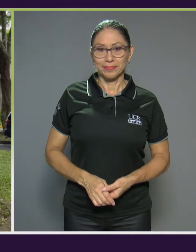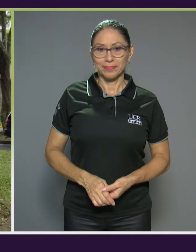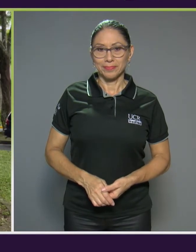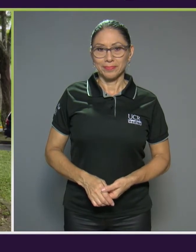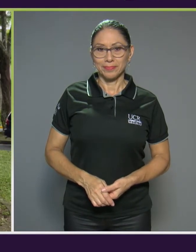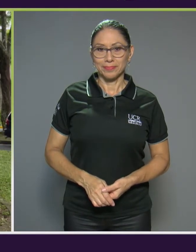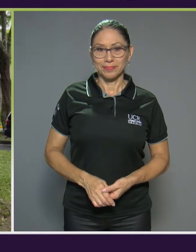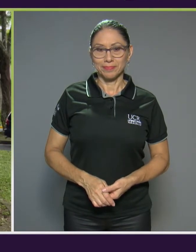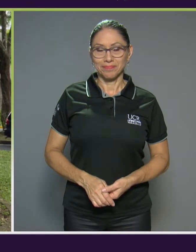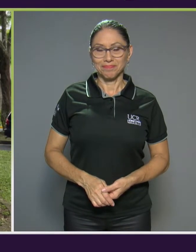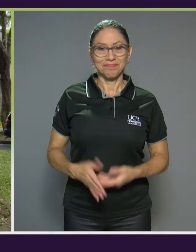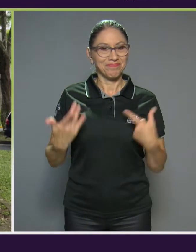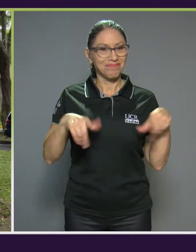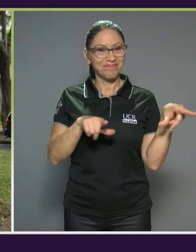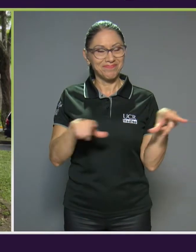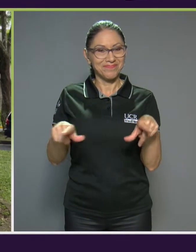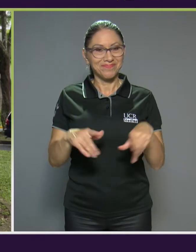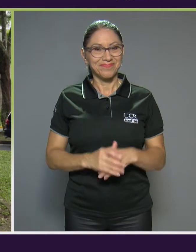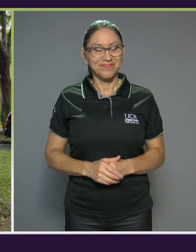Eso es.